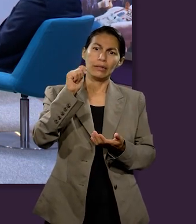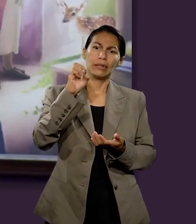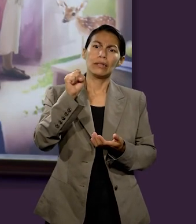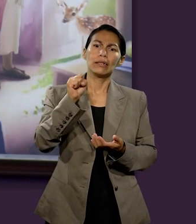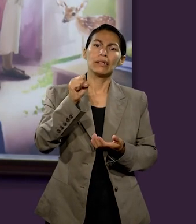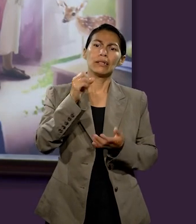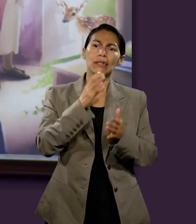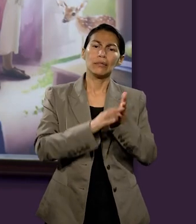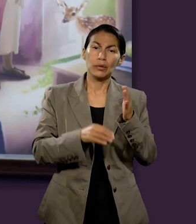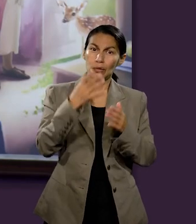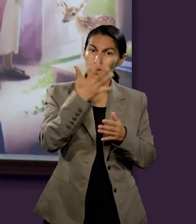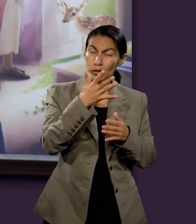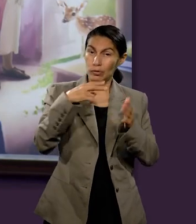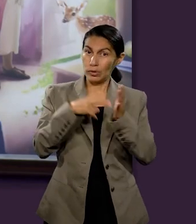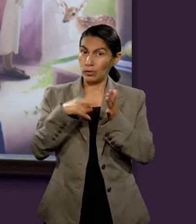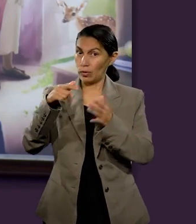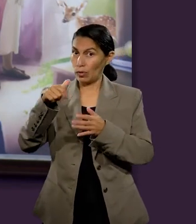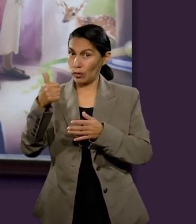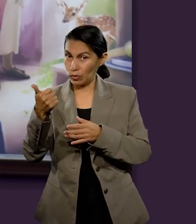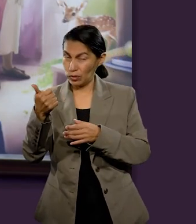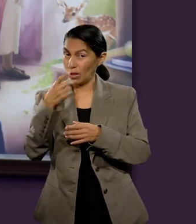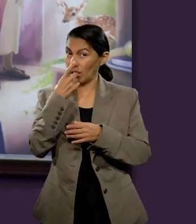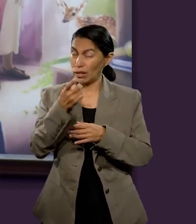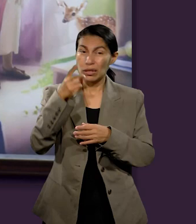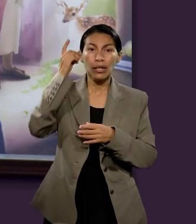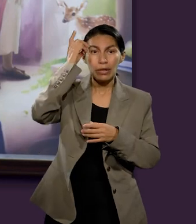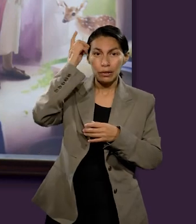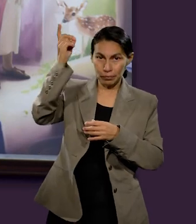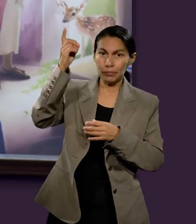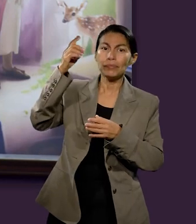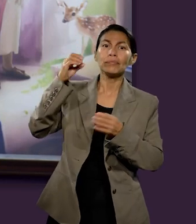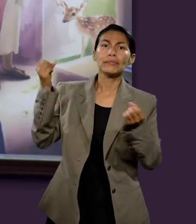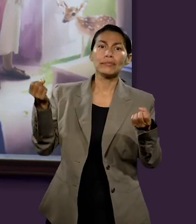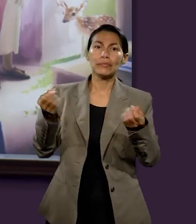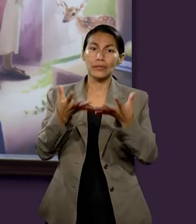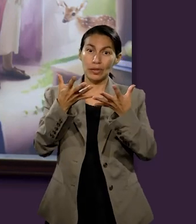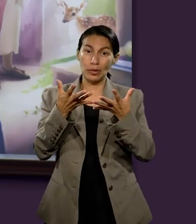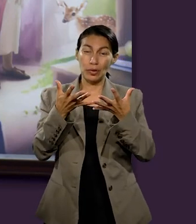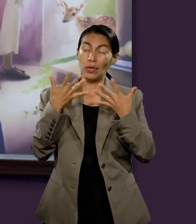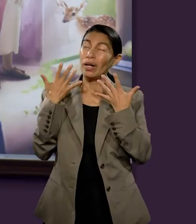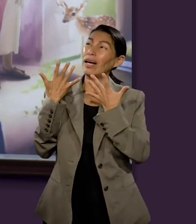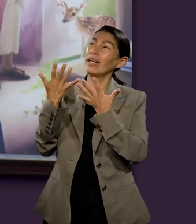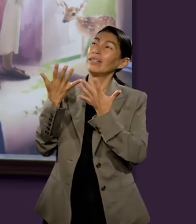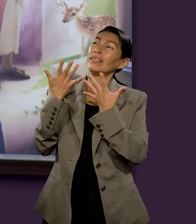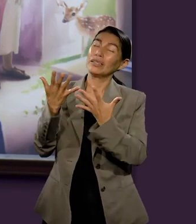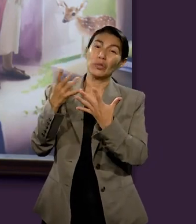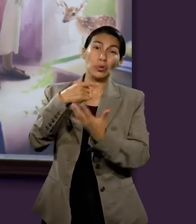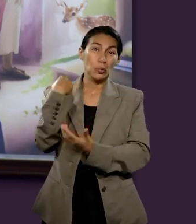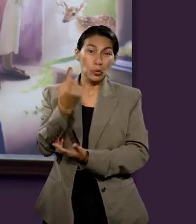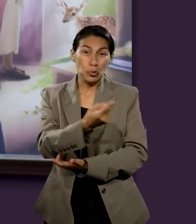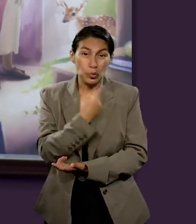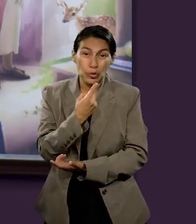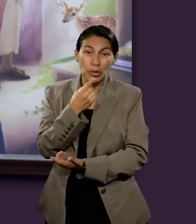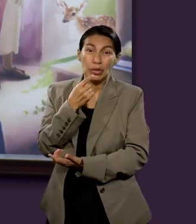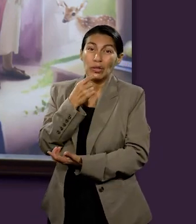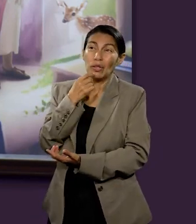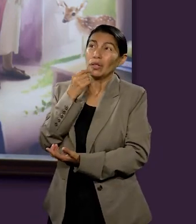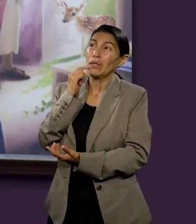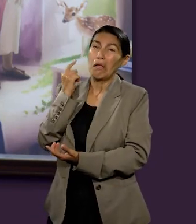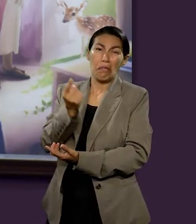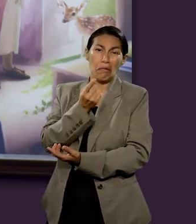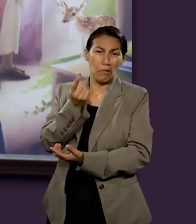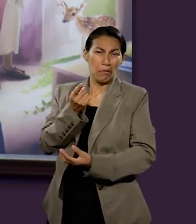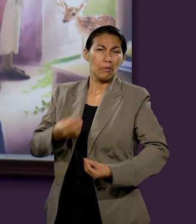capítulo 3 versículo 11 afirma que Dios nos creó con anhelo de eternidad en nuestros corazones.